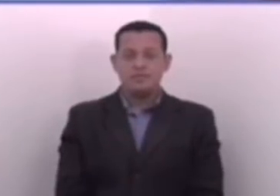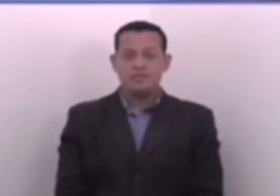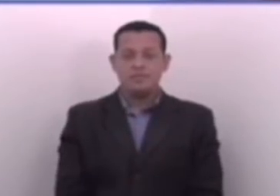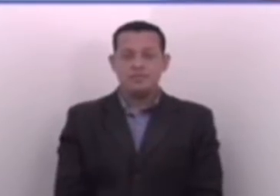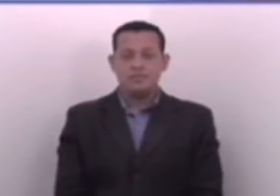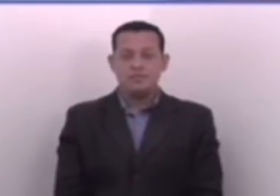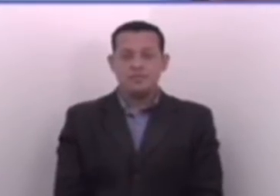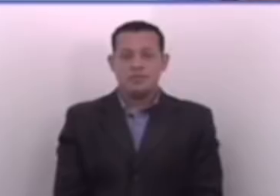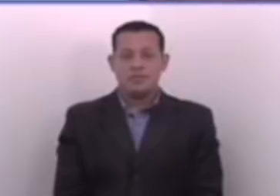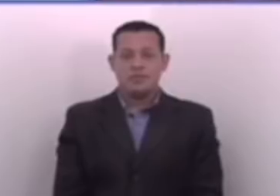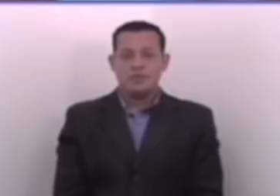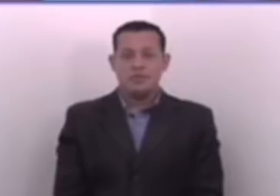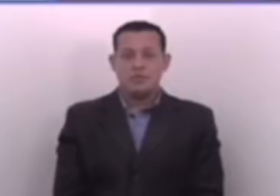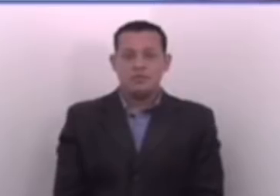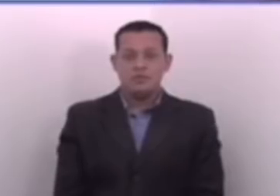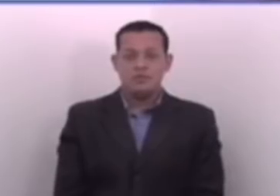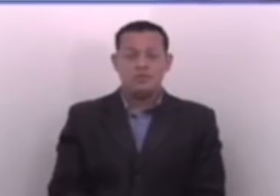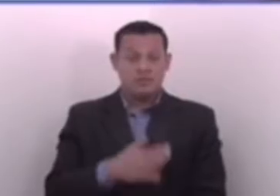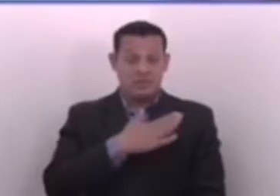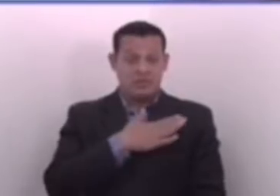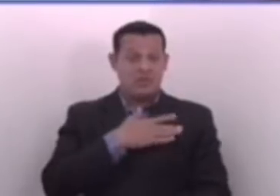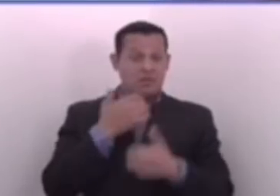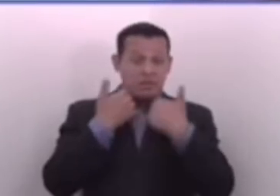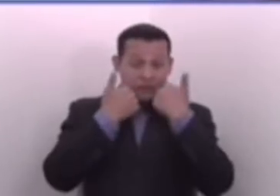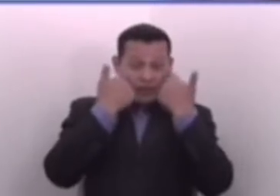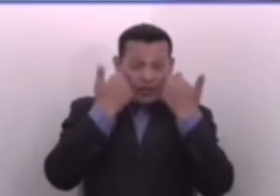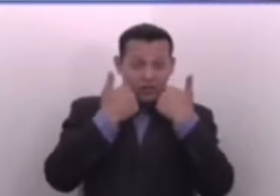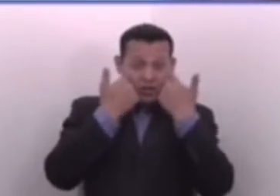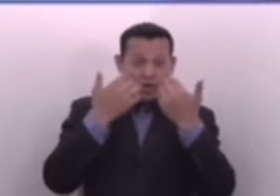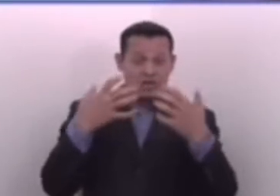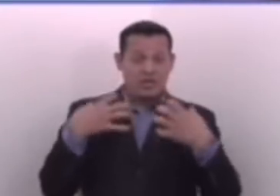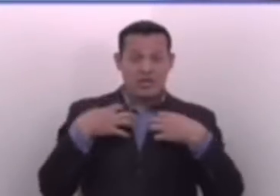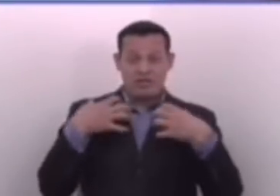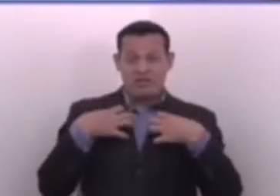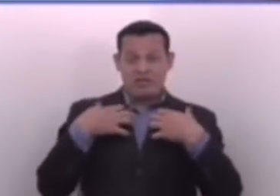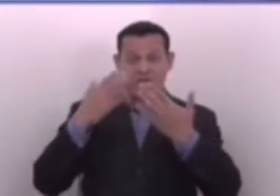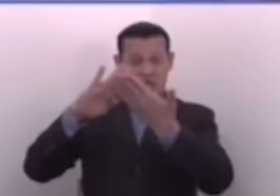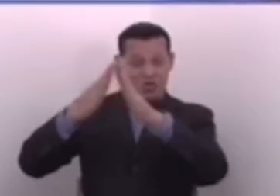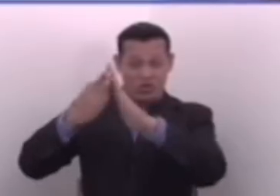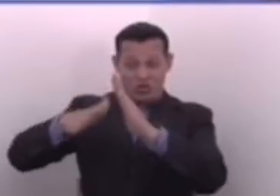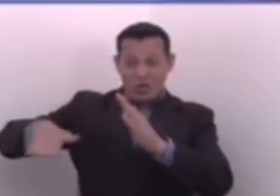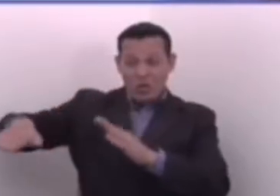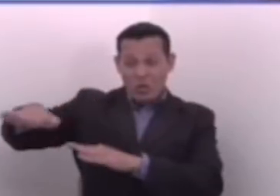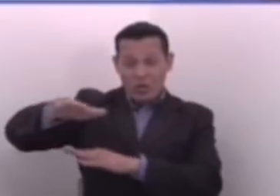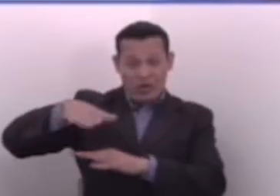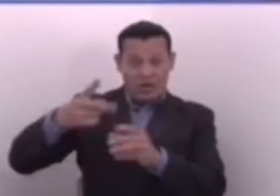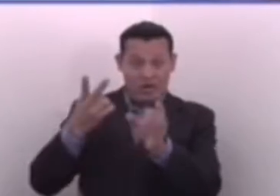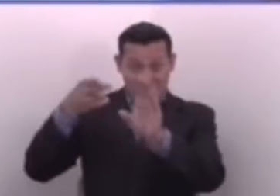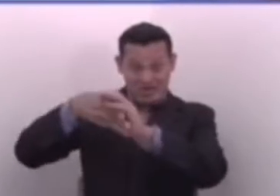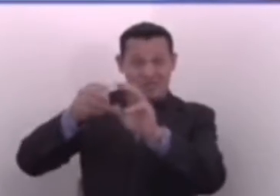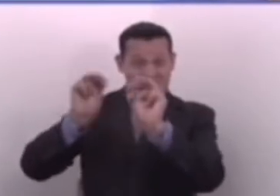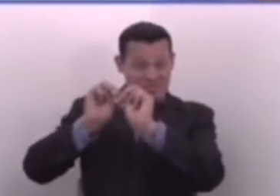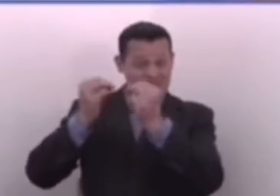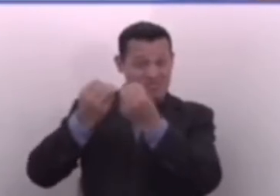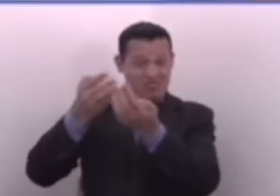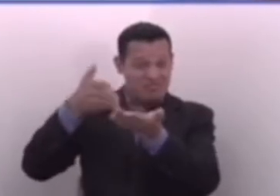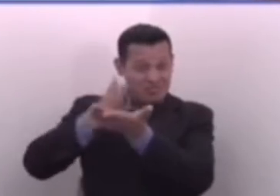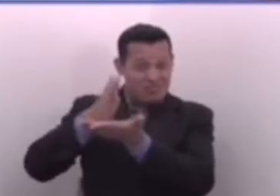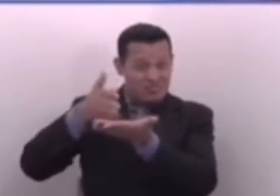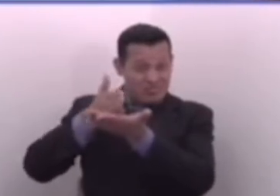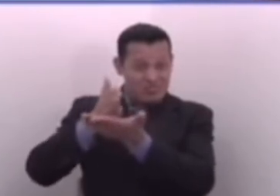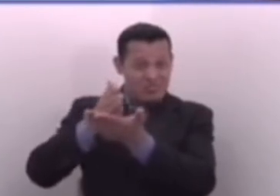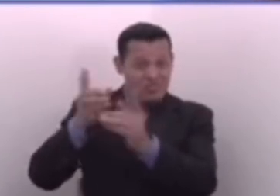pero que se estén llevando a un joven porque vive en un barrio, en una colonia donde hay incidencia